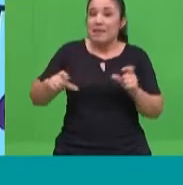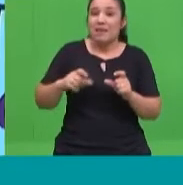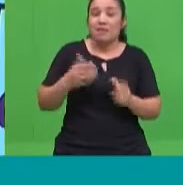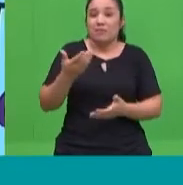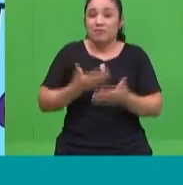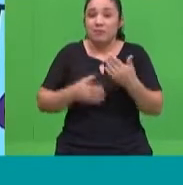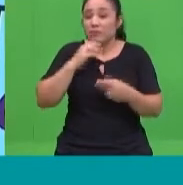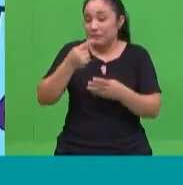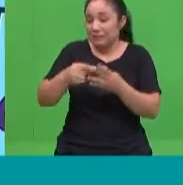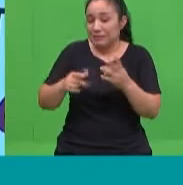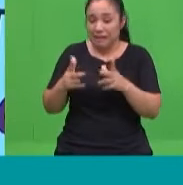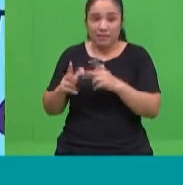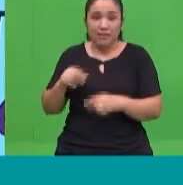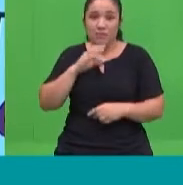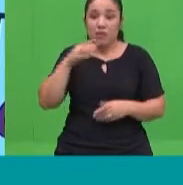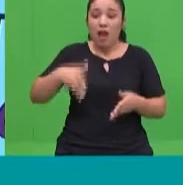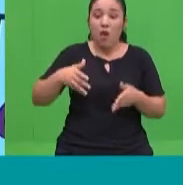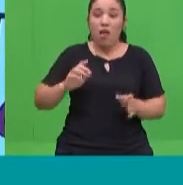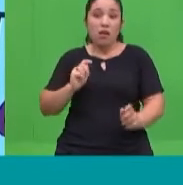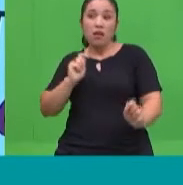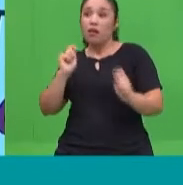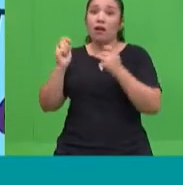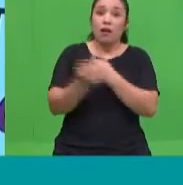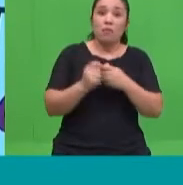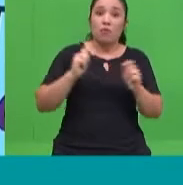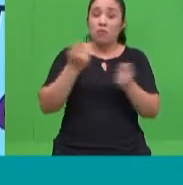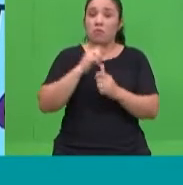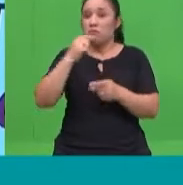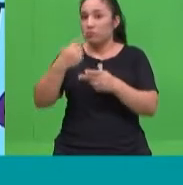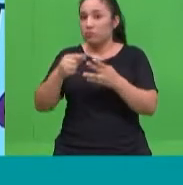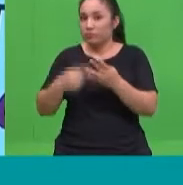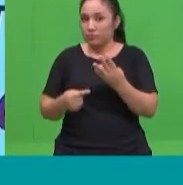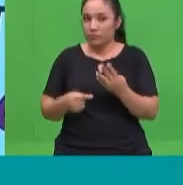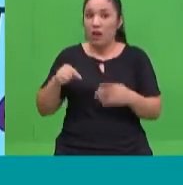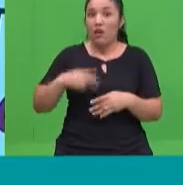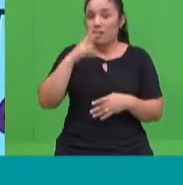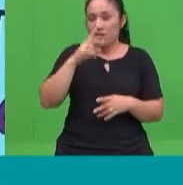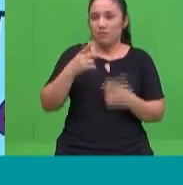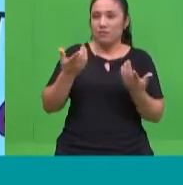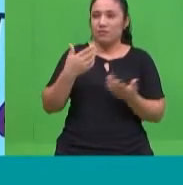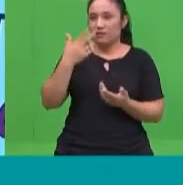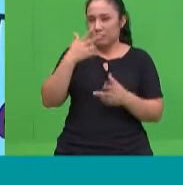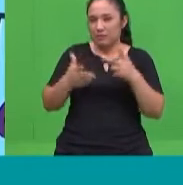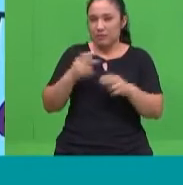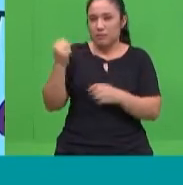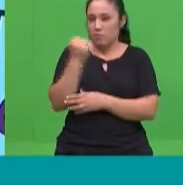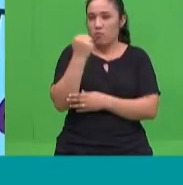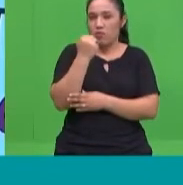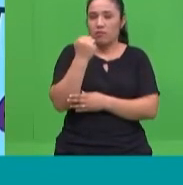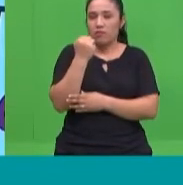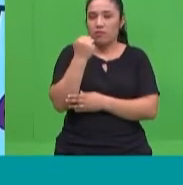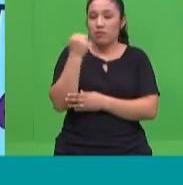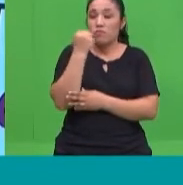cambio en la rutina de cada uno de nosotros. Y usted decía algo muy importante, yo quiero justamente señalar. Establecer